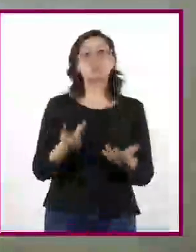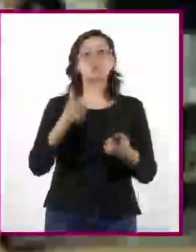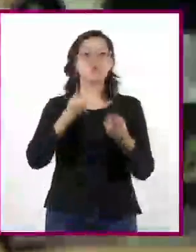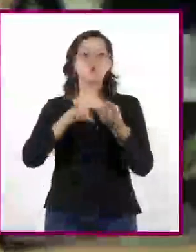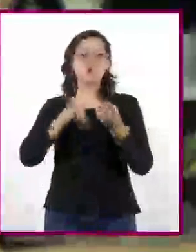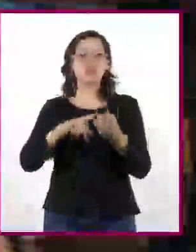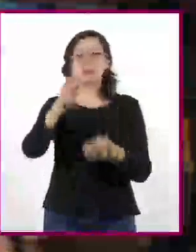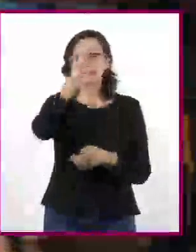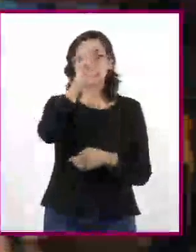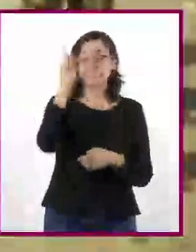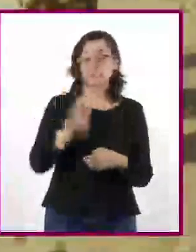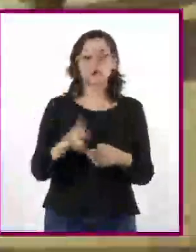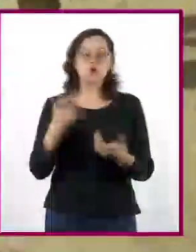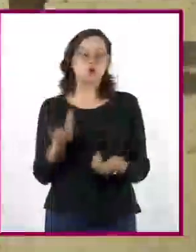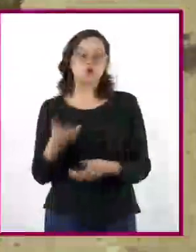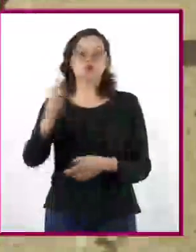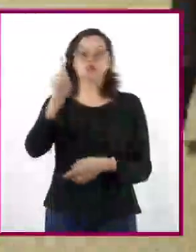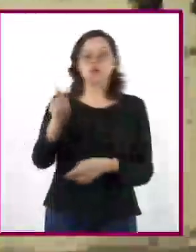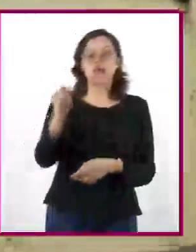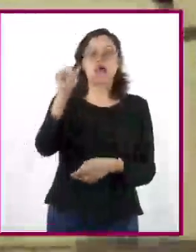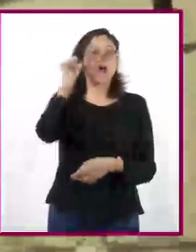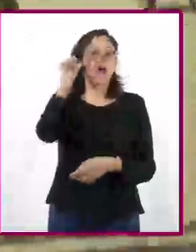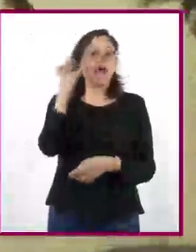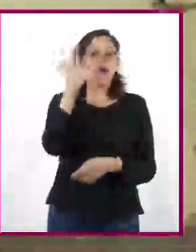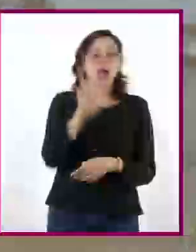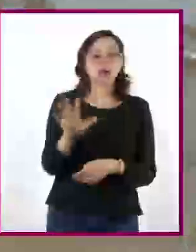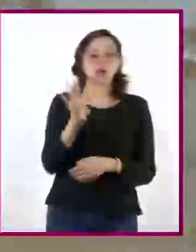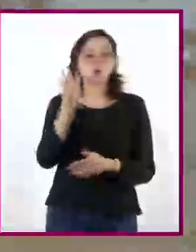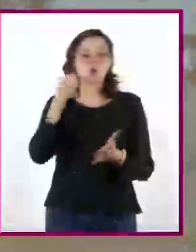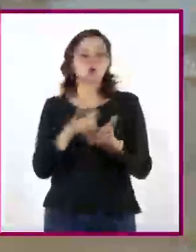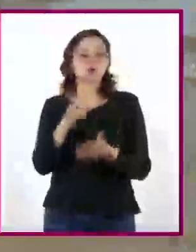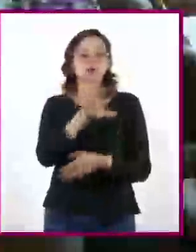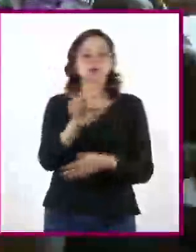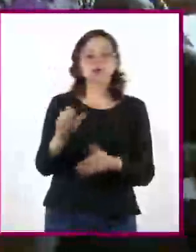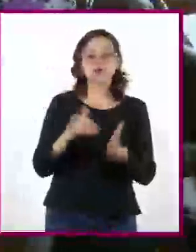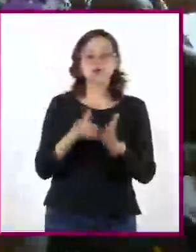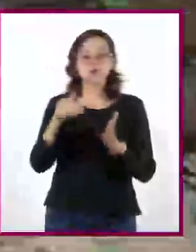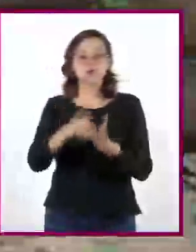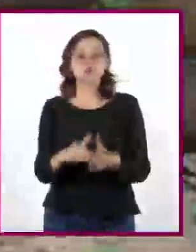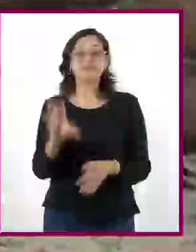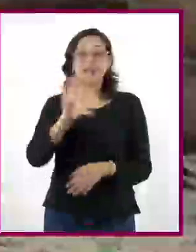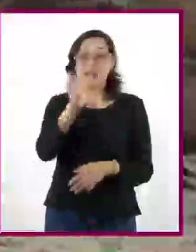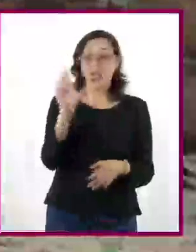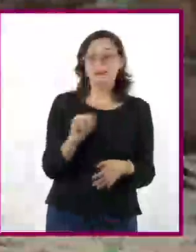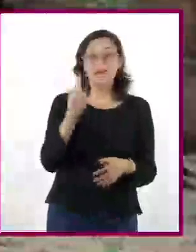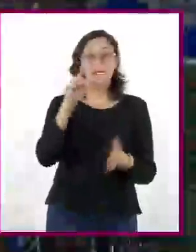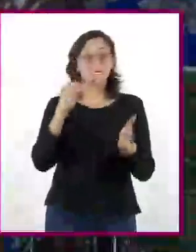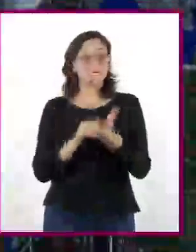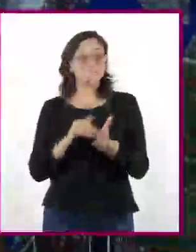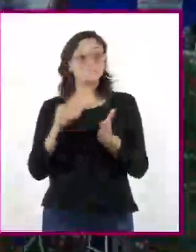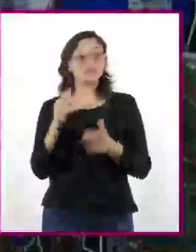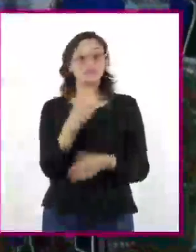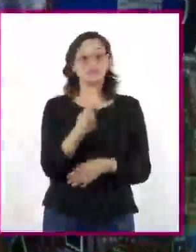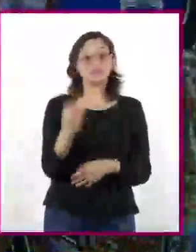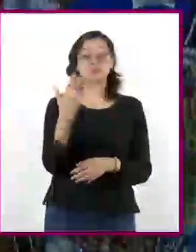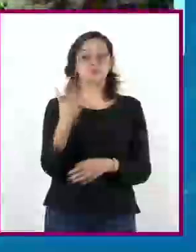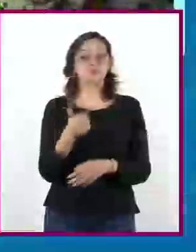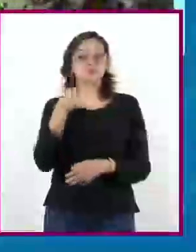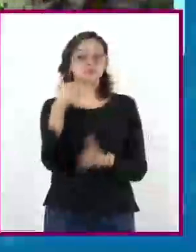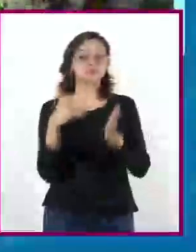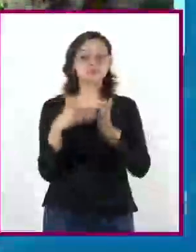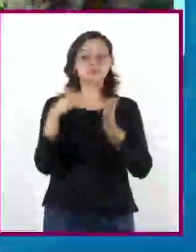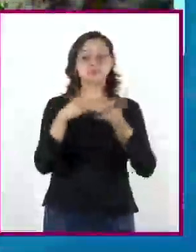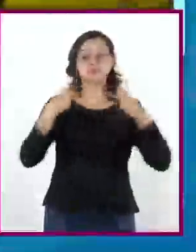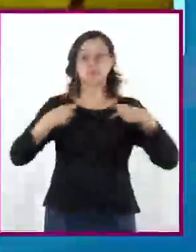absoluta eran Asia con 4.504 millones y África con 1.256 millones de habitantes.